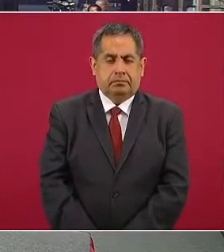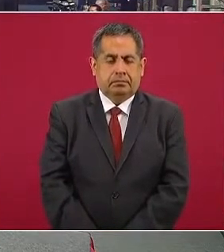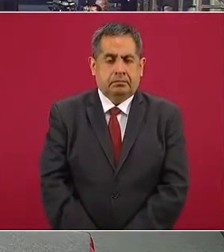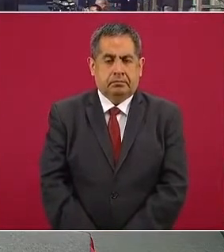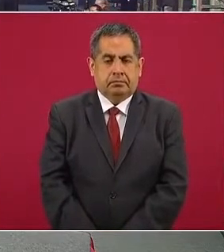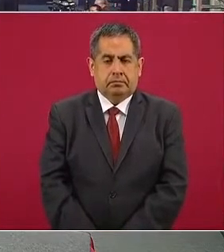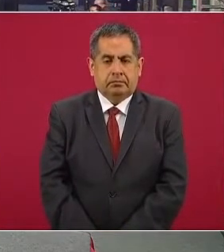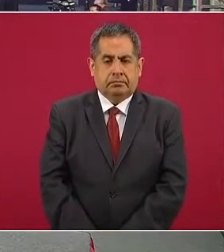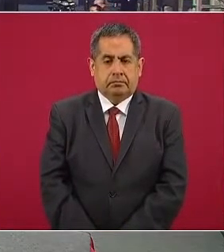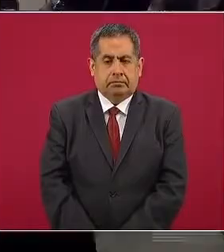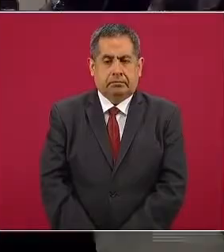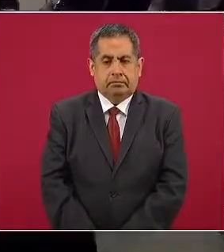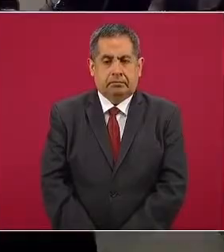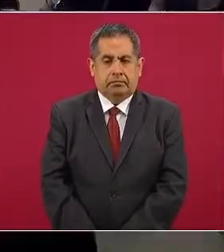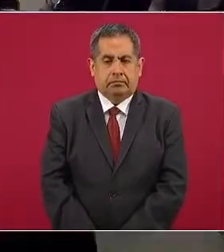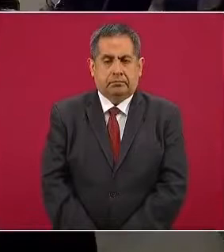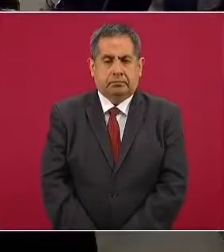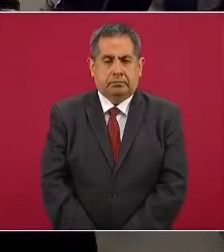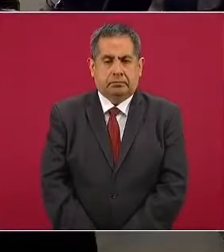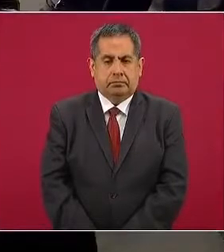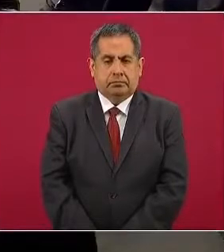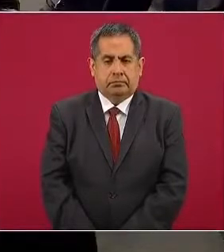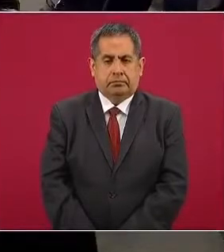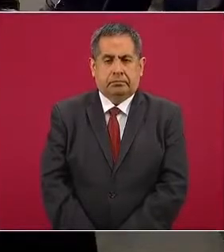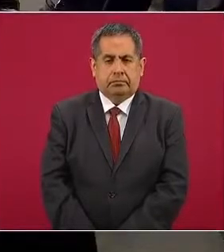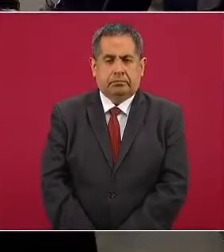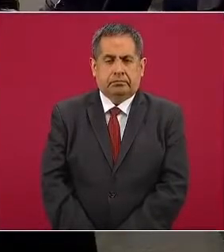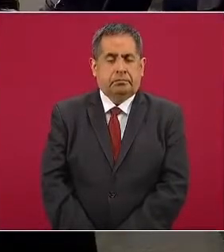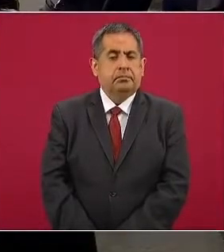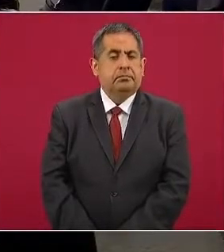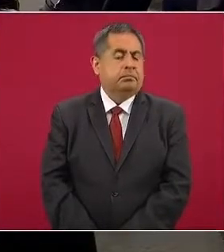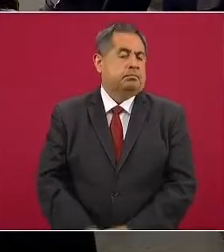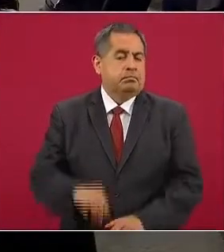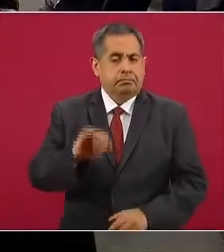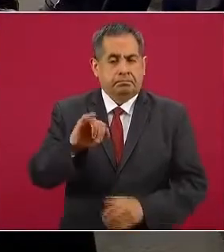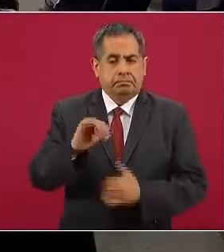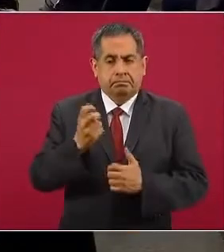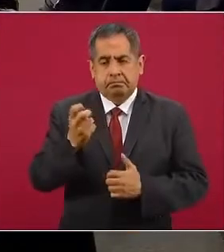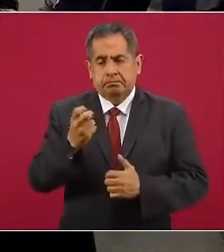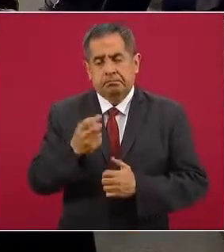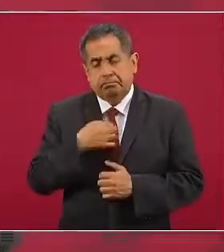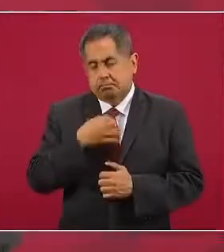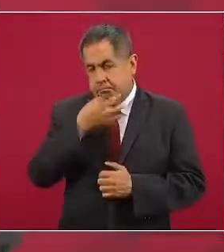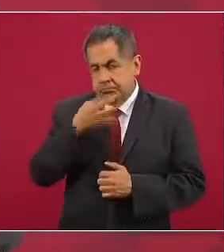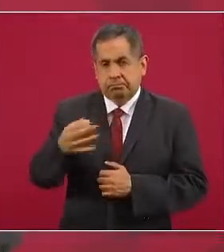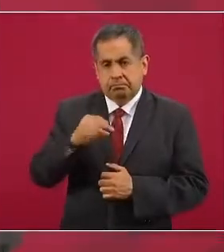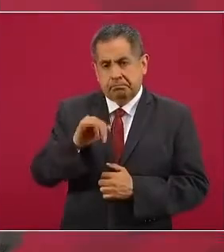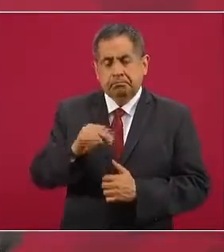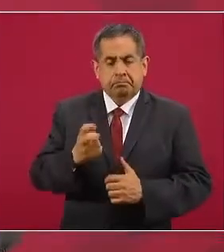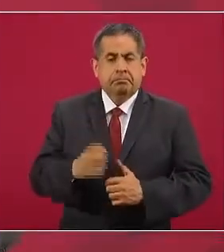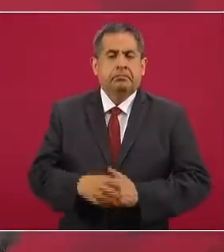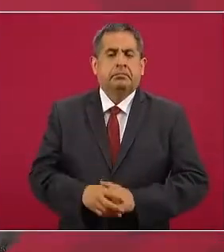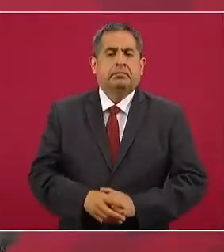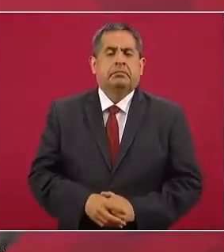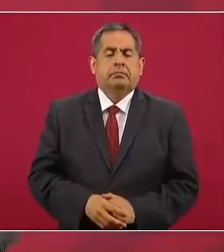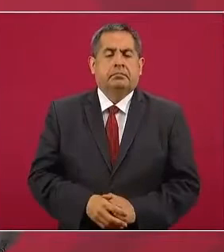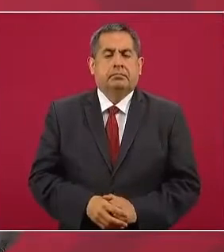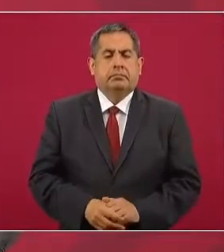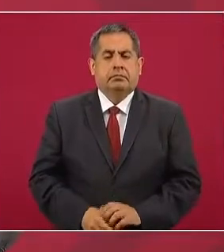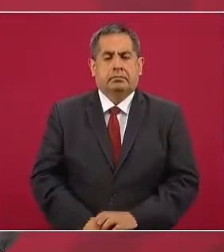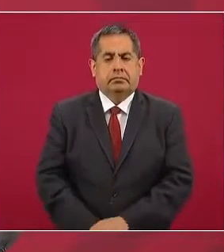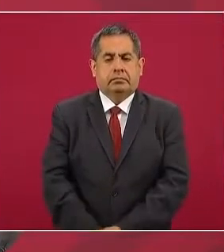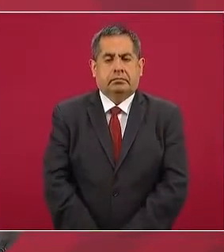Estados Unidos. ¿Esa fue la recomendación? Sí, es que esa fue la instrucción. Ahora bien, usted ha dicho que